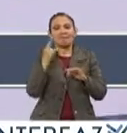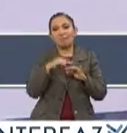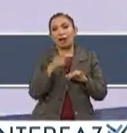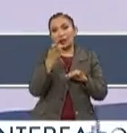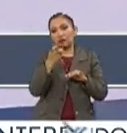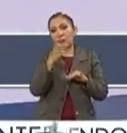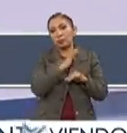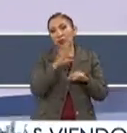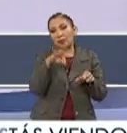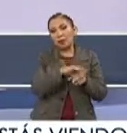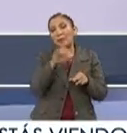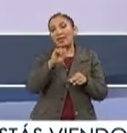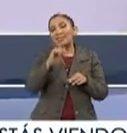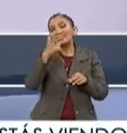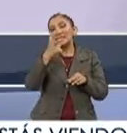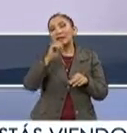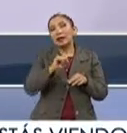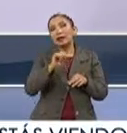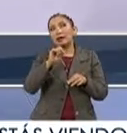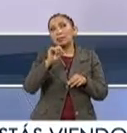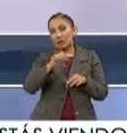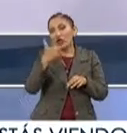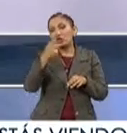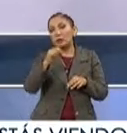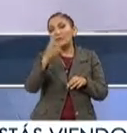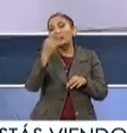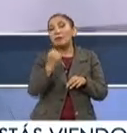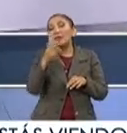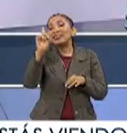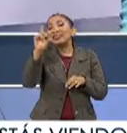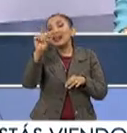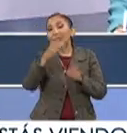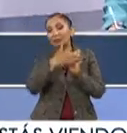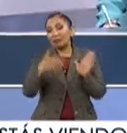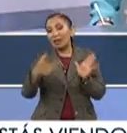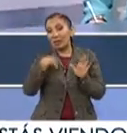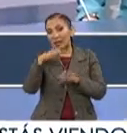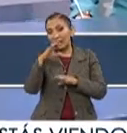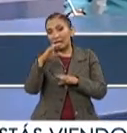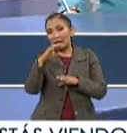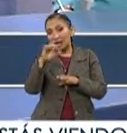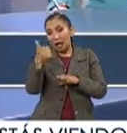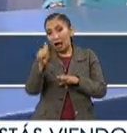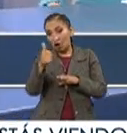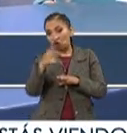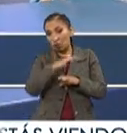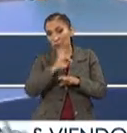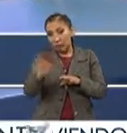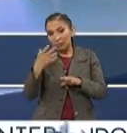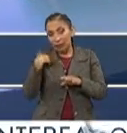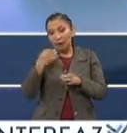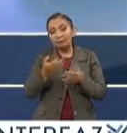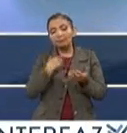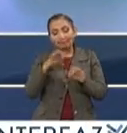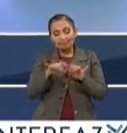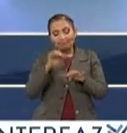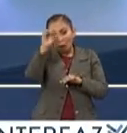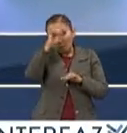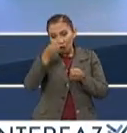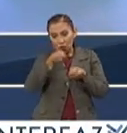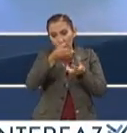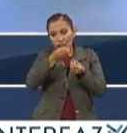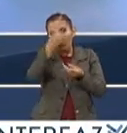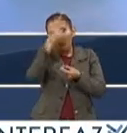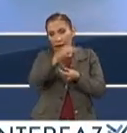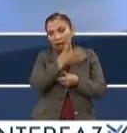efecto, van a poder votar el 27, 28, 29 y 30 de agosto. Van a poder estar emitiendo esta opinión,